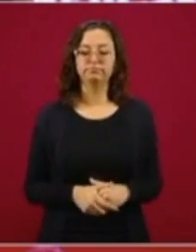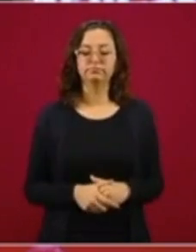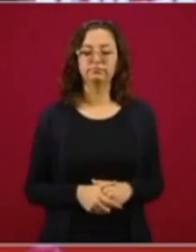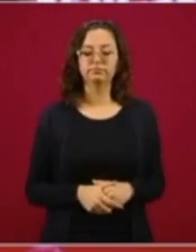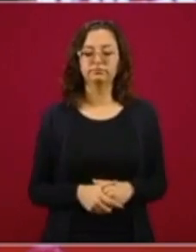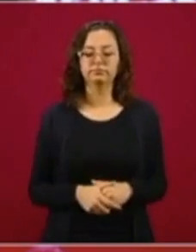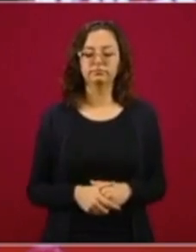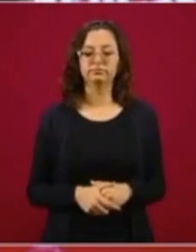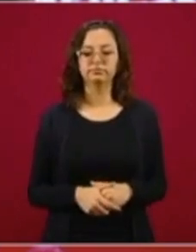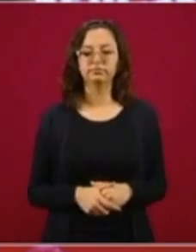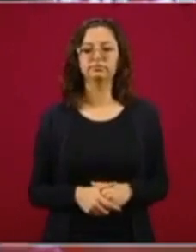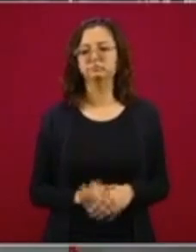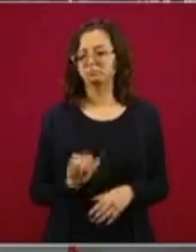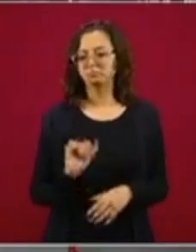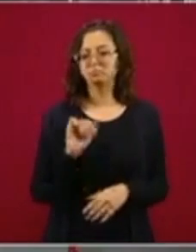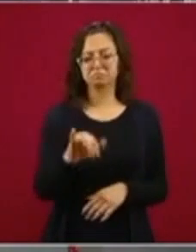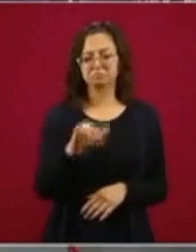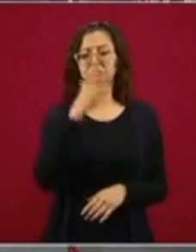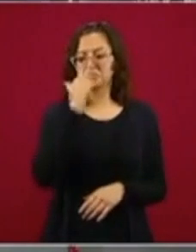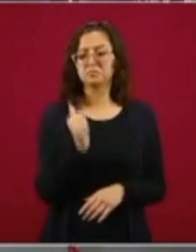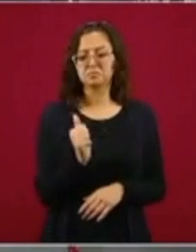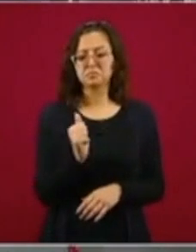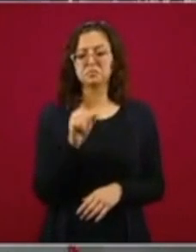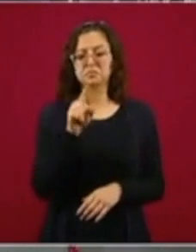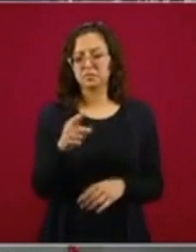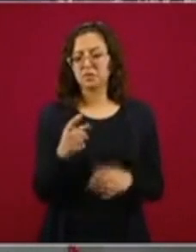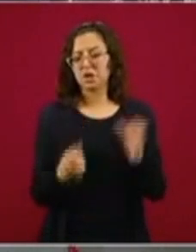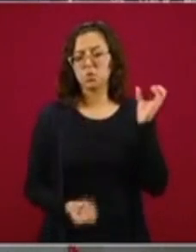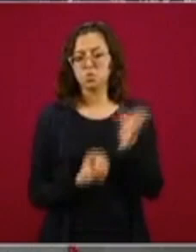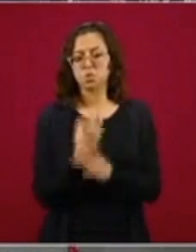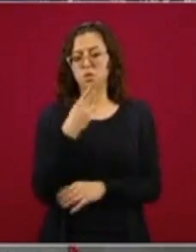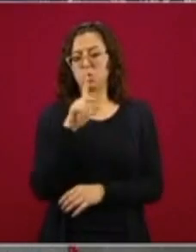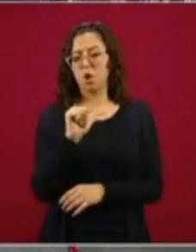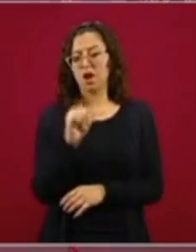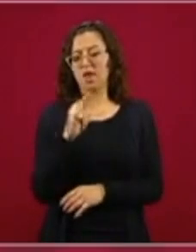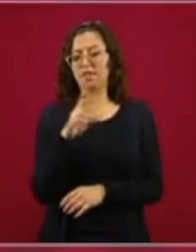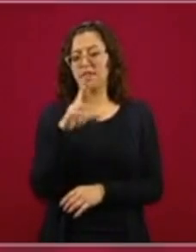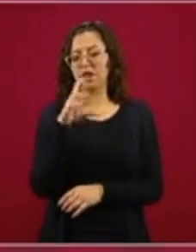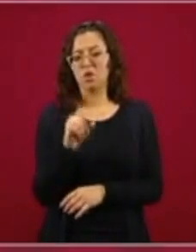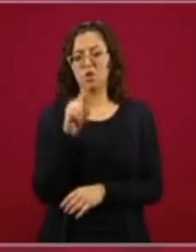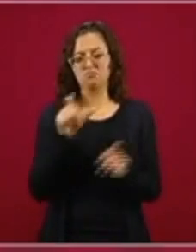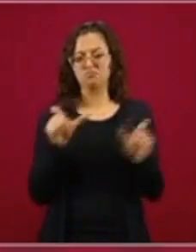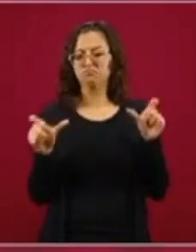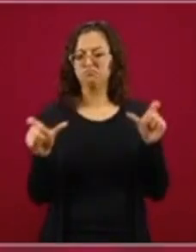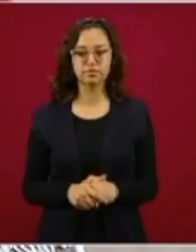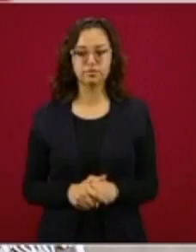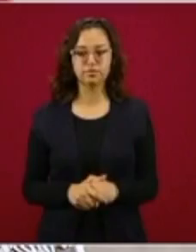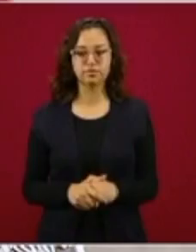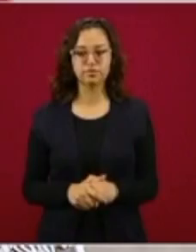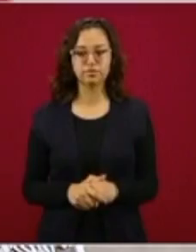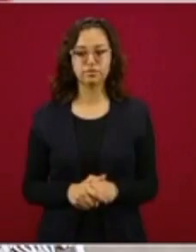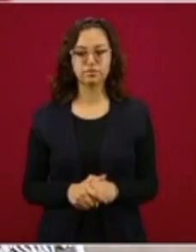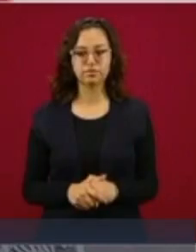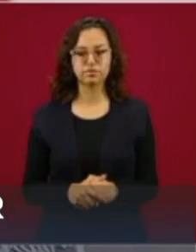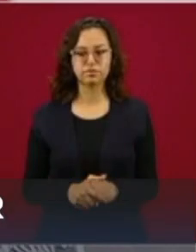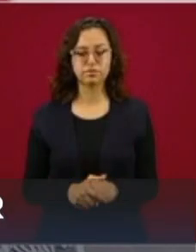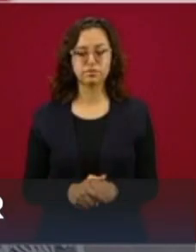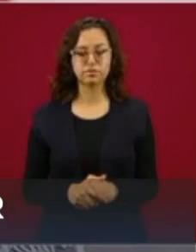Dio a conocer que realizará una gira de tabaco en los estados con mayor índice de violencia en el país. Que